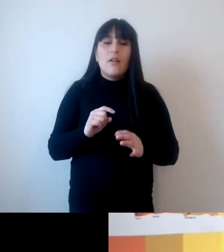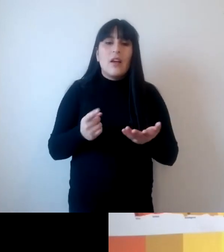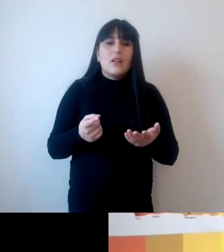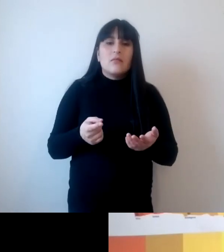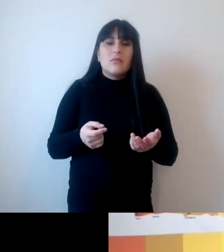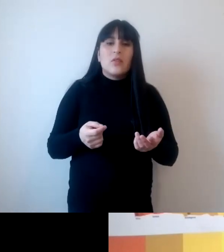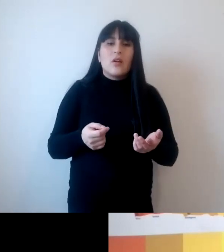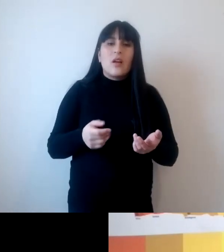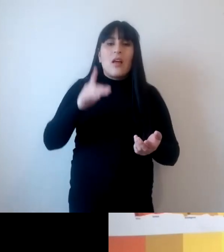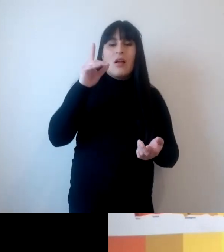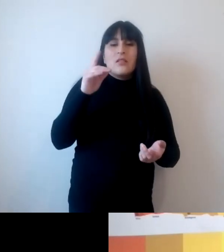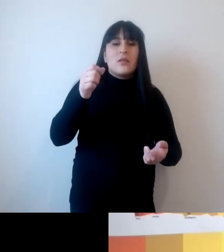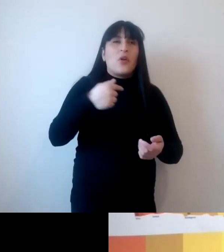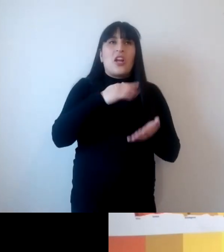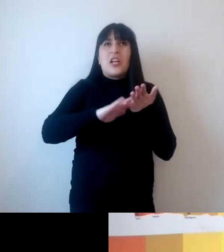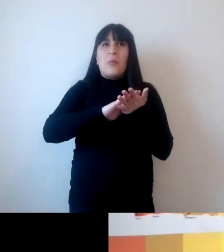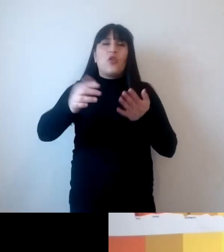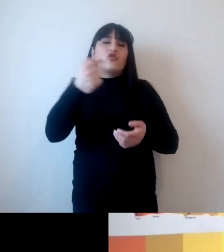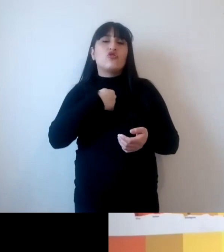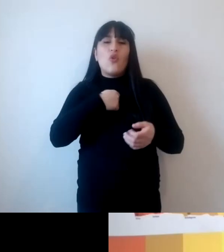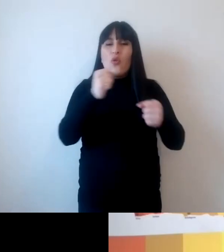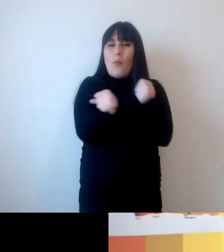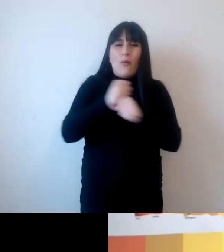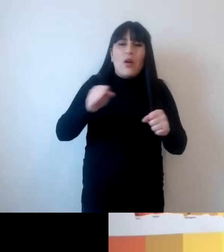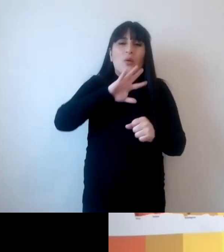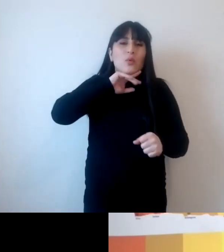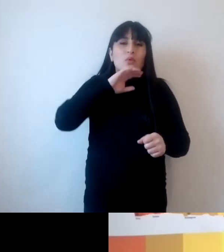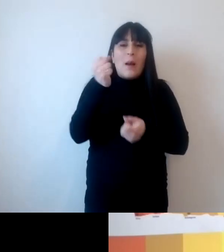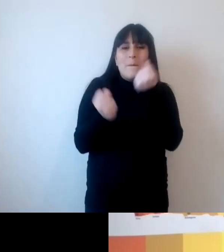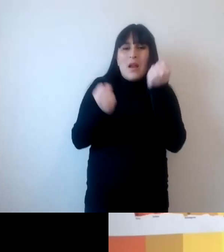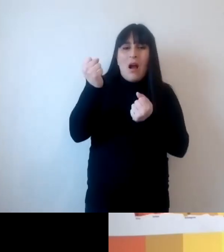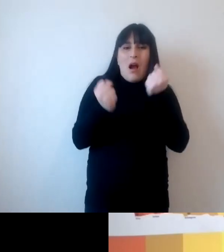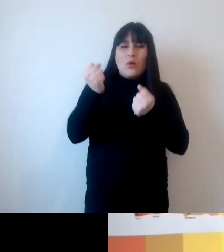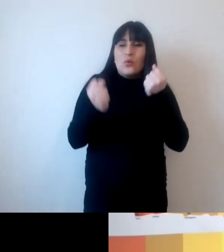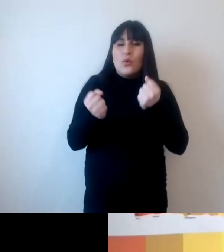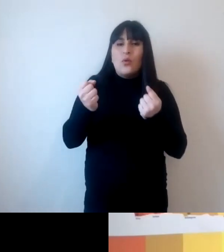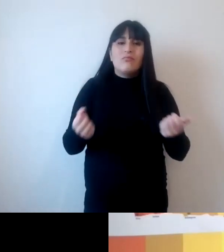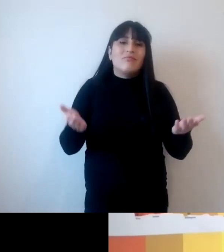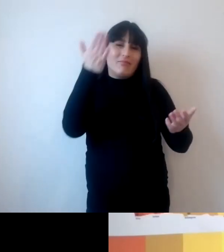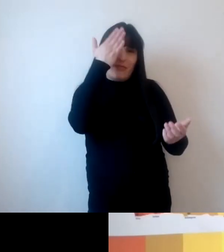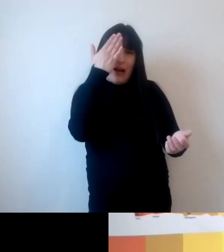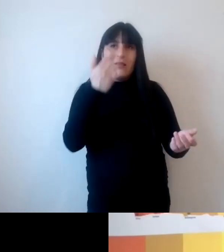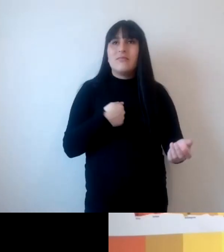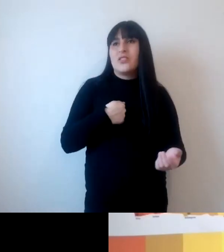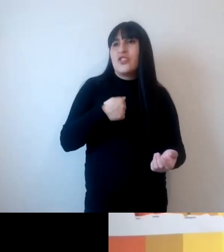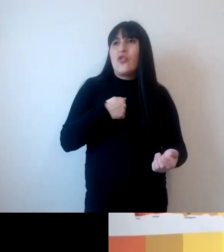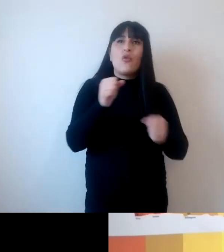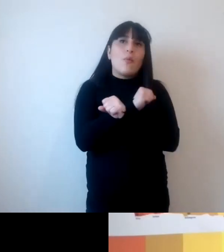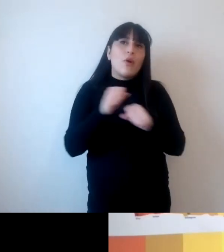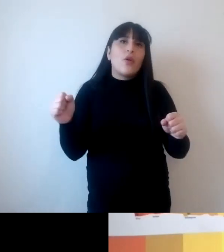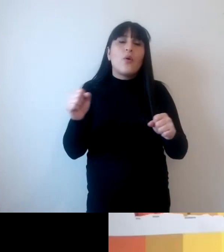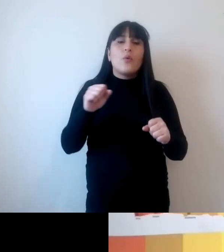puedo usar mi auto privado no puedo usar el aire acondicionado no puedo tener tanta energía como la que tenía antes abundante